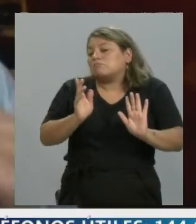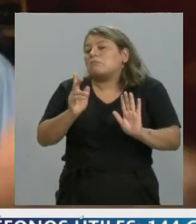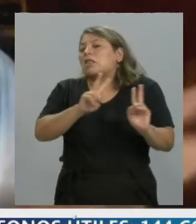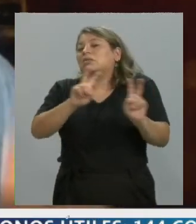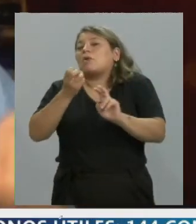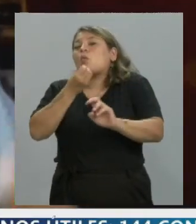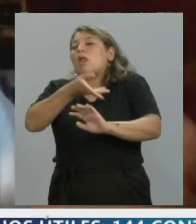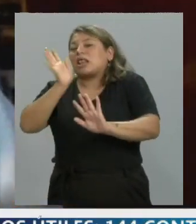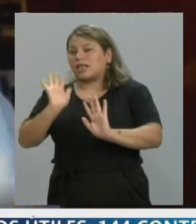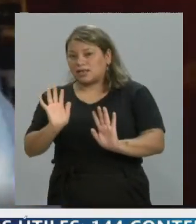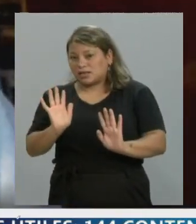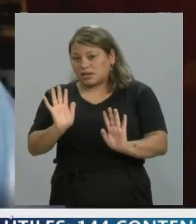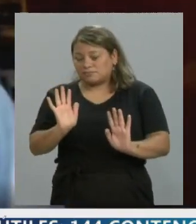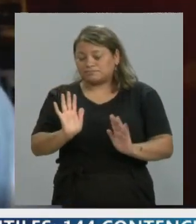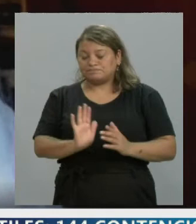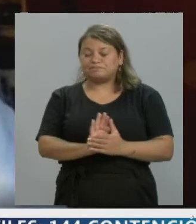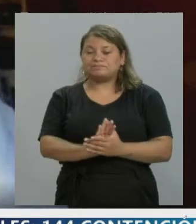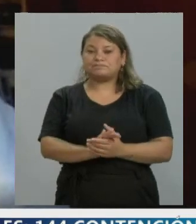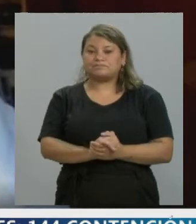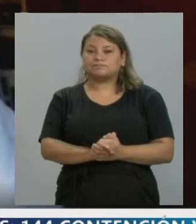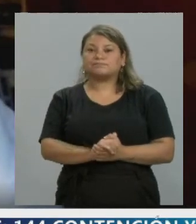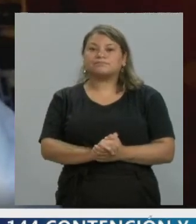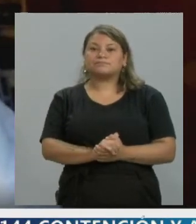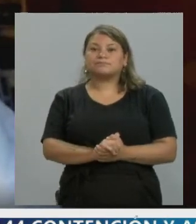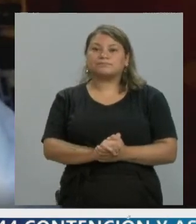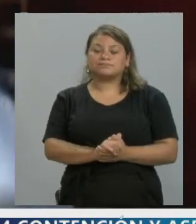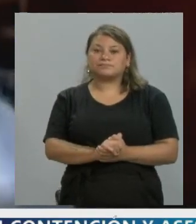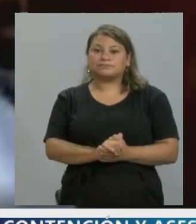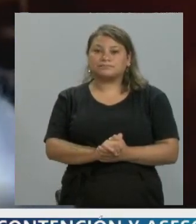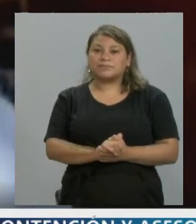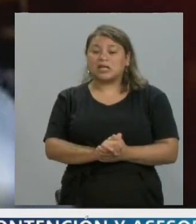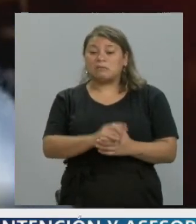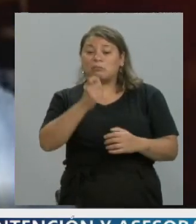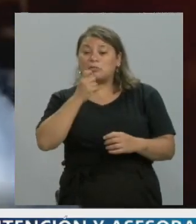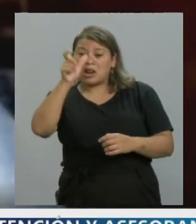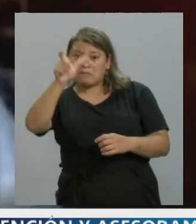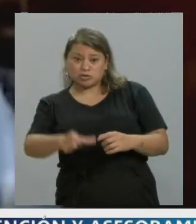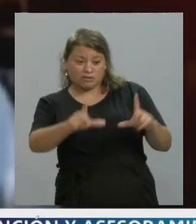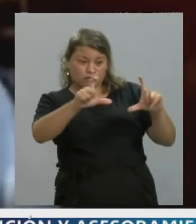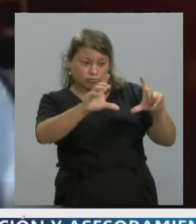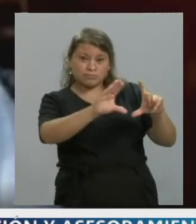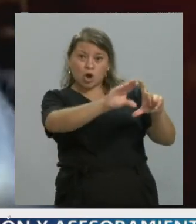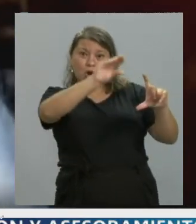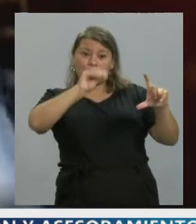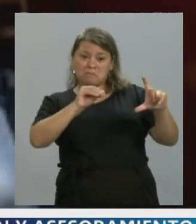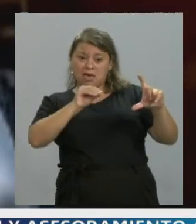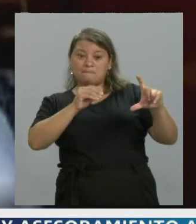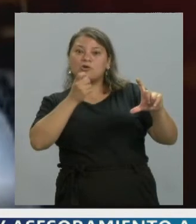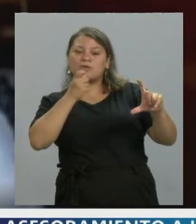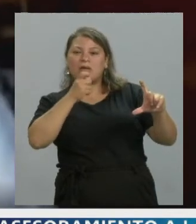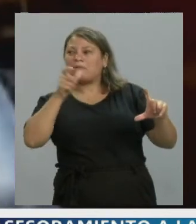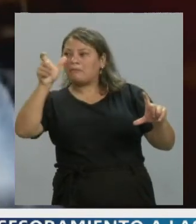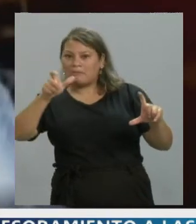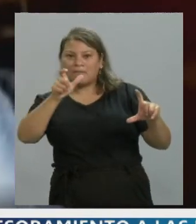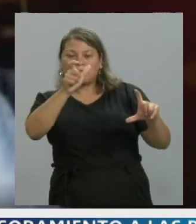intelectual, nada de eso. Ni siquiera citando al autor, aun cuando lo conozca. Claro.